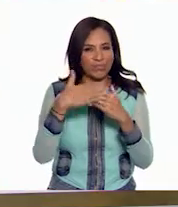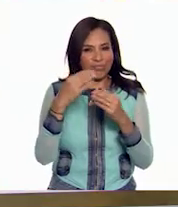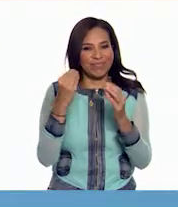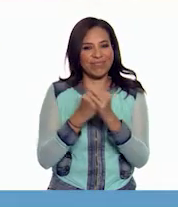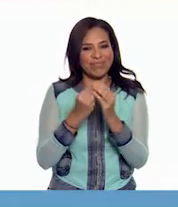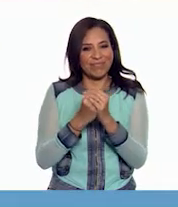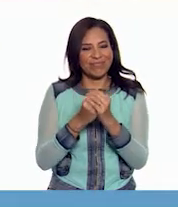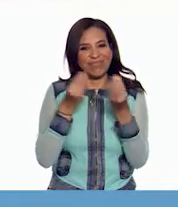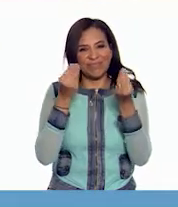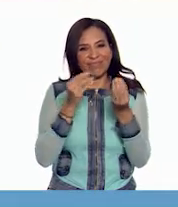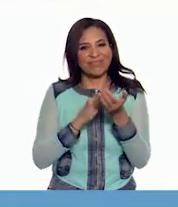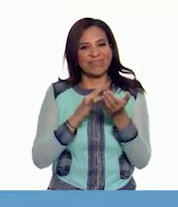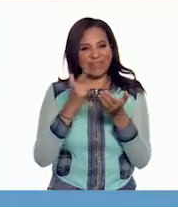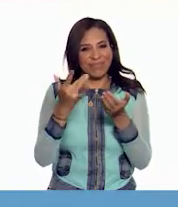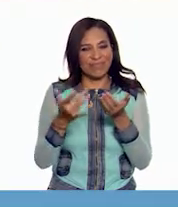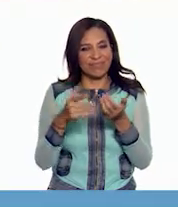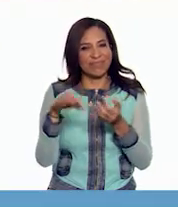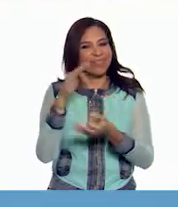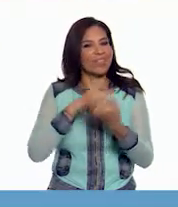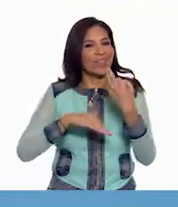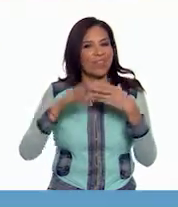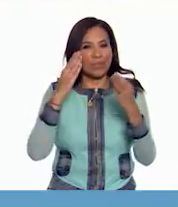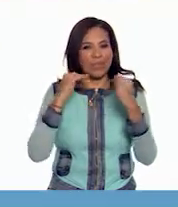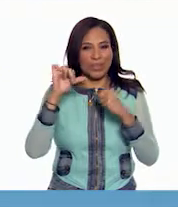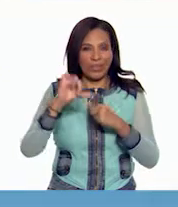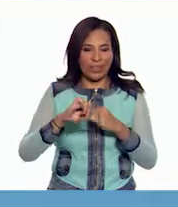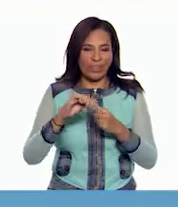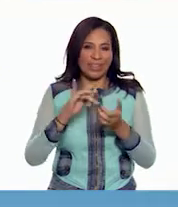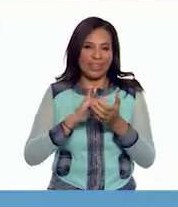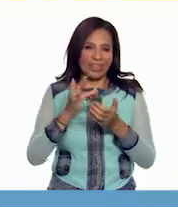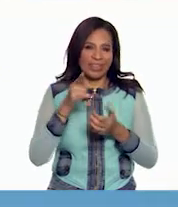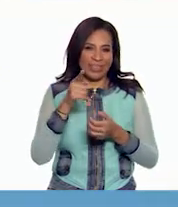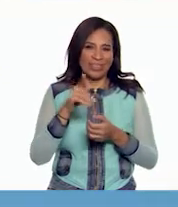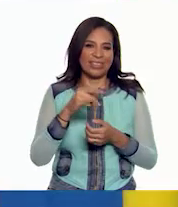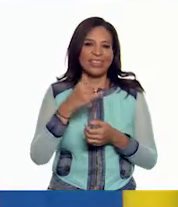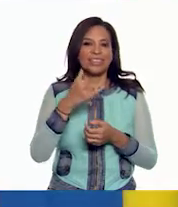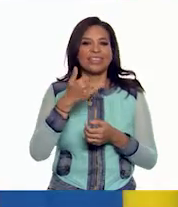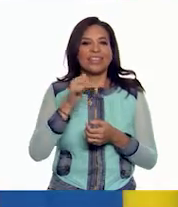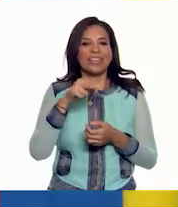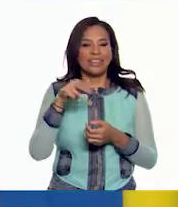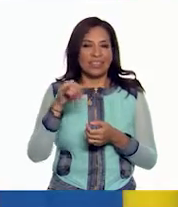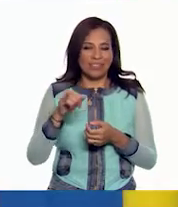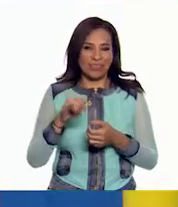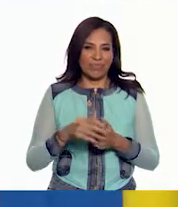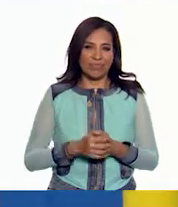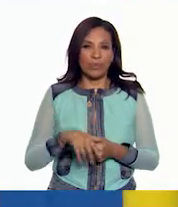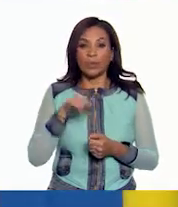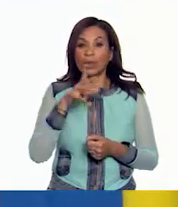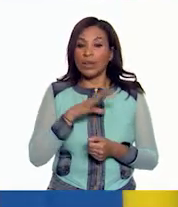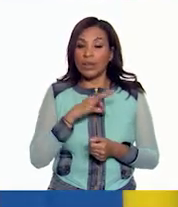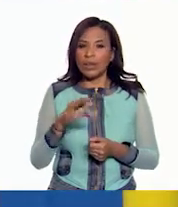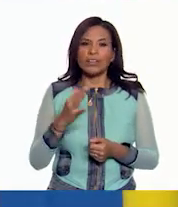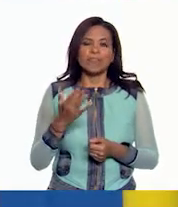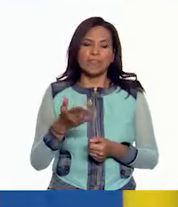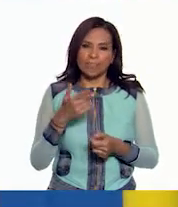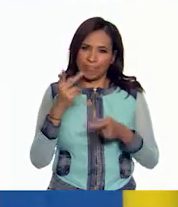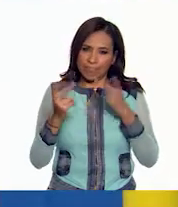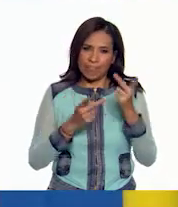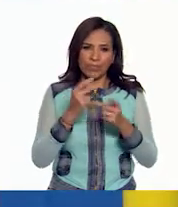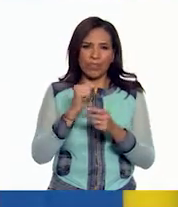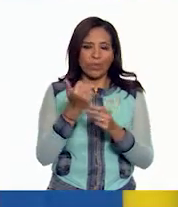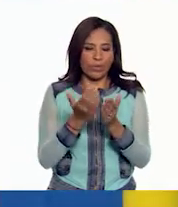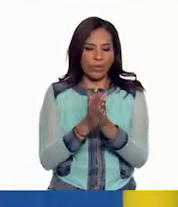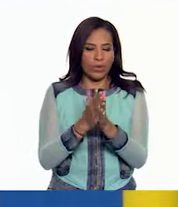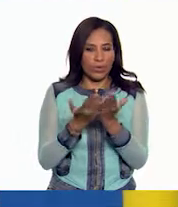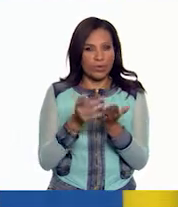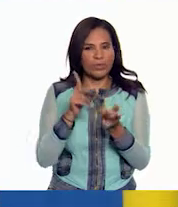clase. Muchísimas gracias por todo lo que aprendimos hoy. Gracias a ti, Jenny. Si te es posible, consulta otros